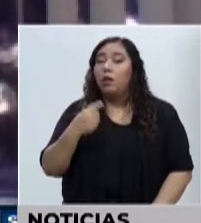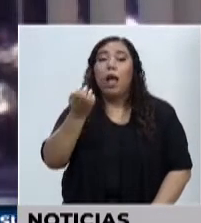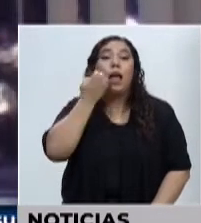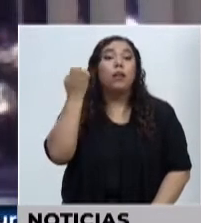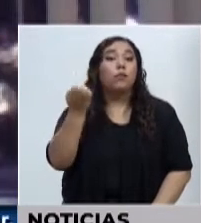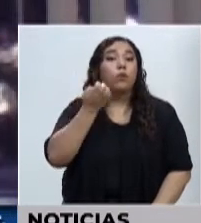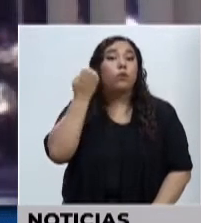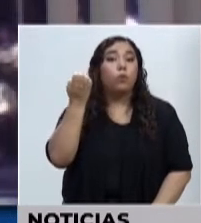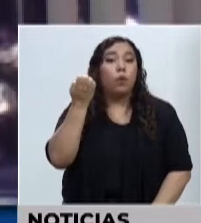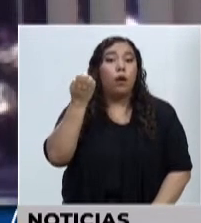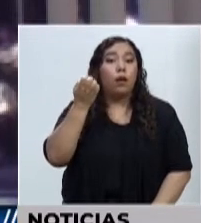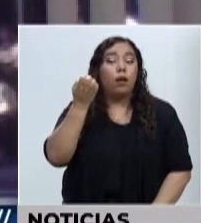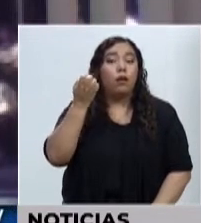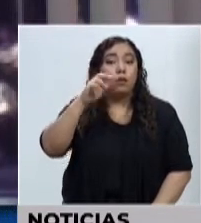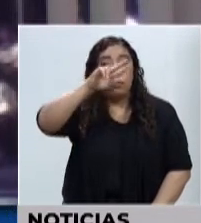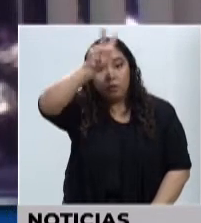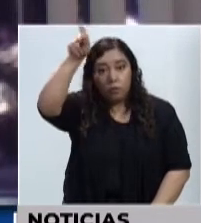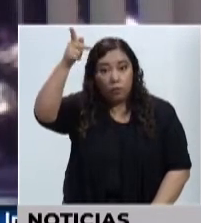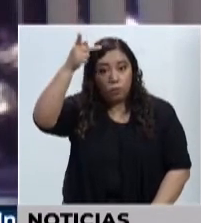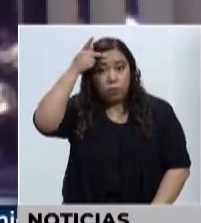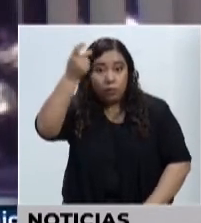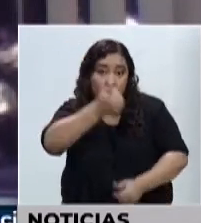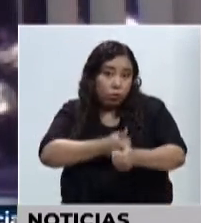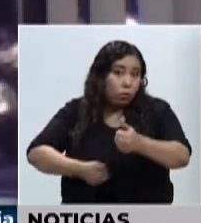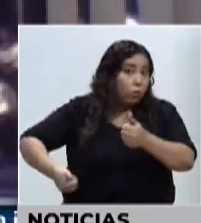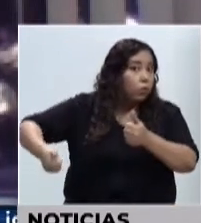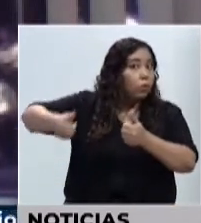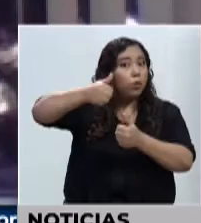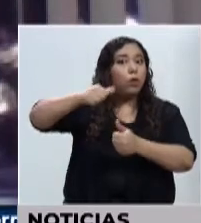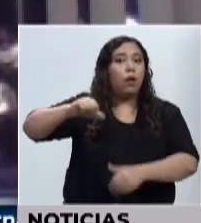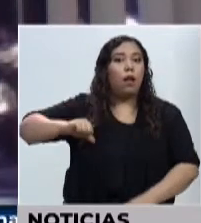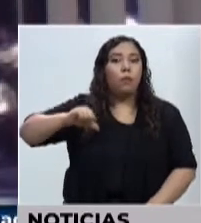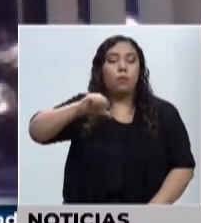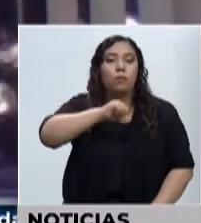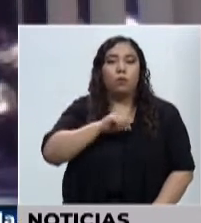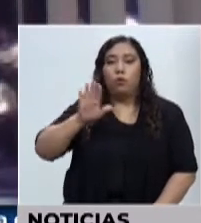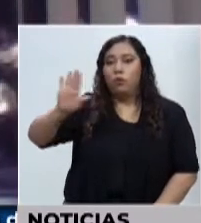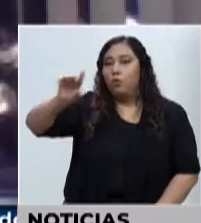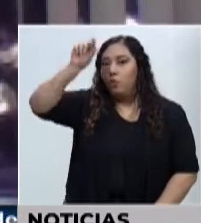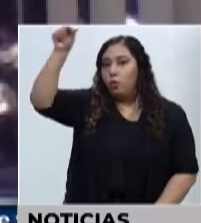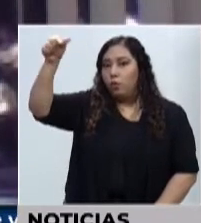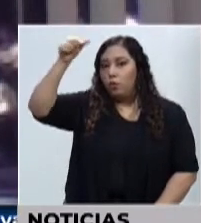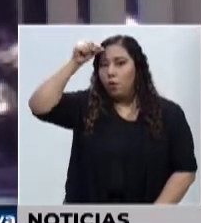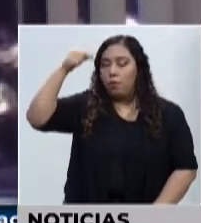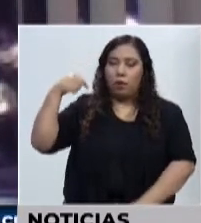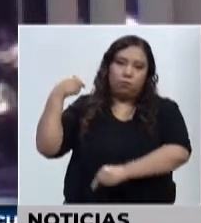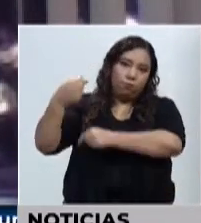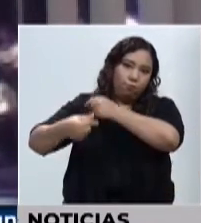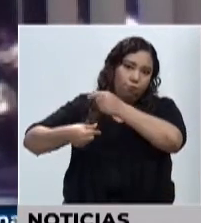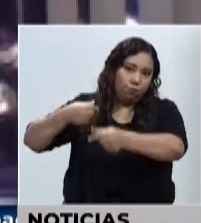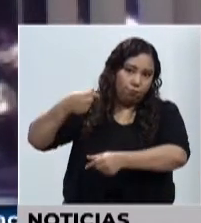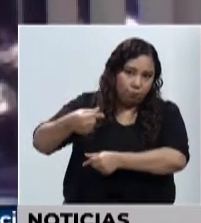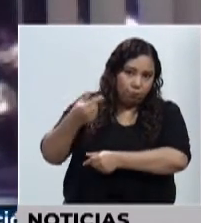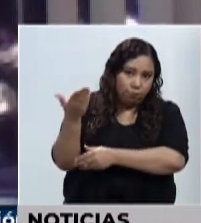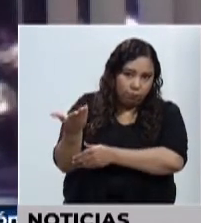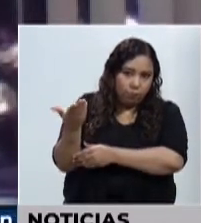quería que fuera un legado de su proyecto. O sea que tenemos un reto muy muy grande por el mismo